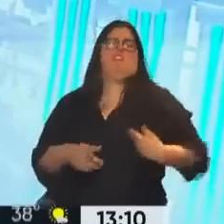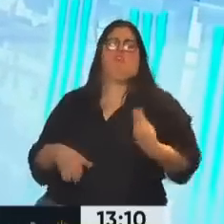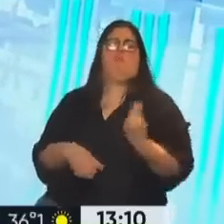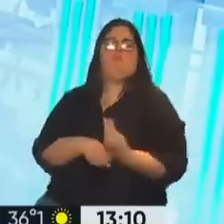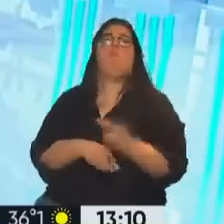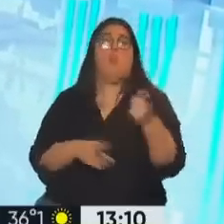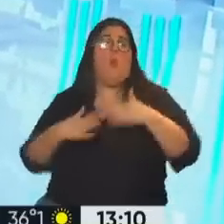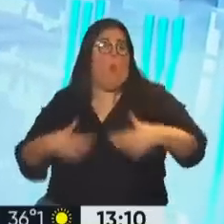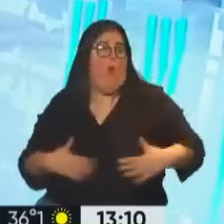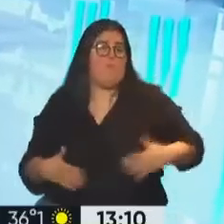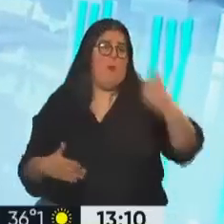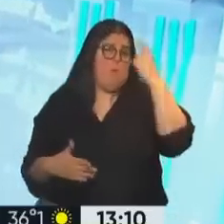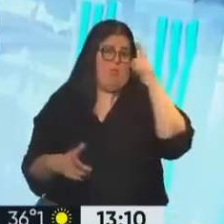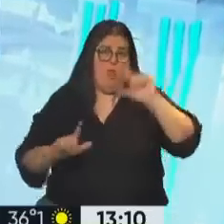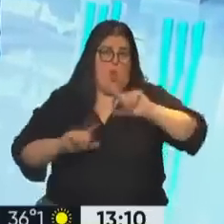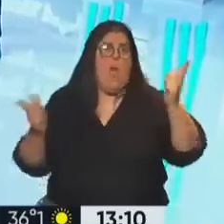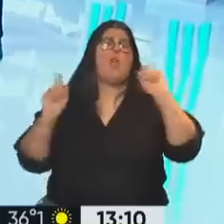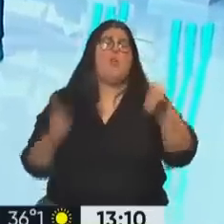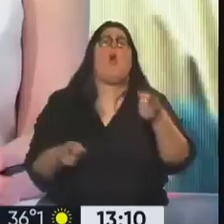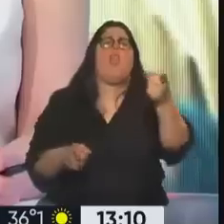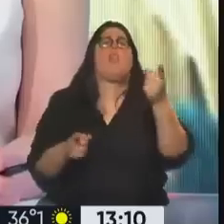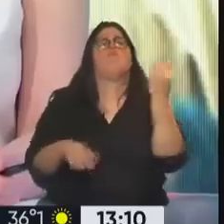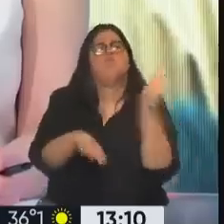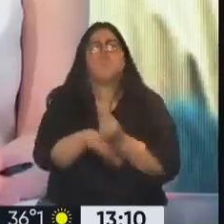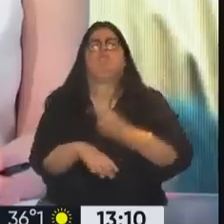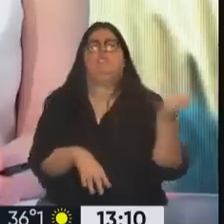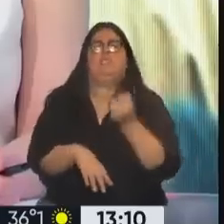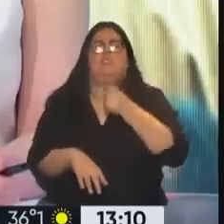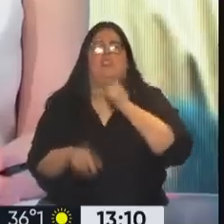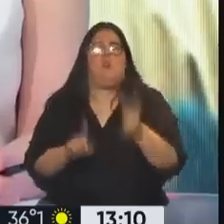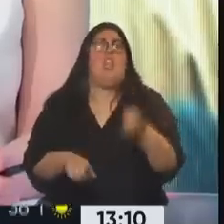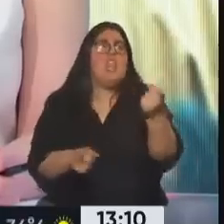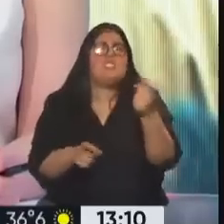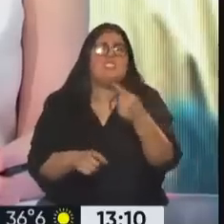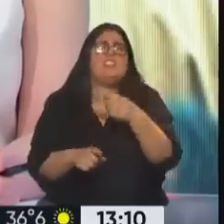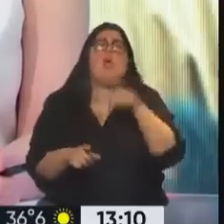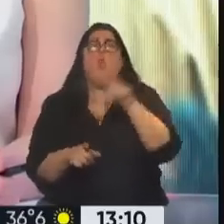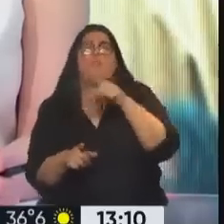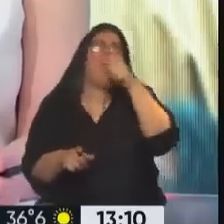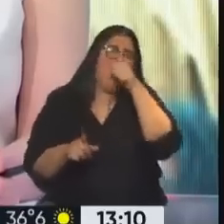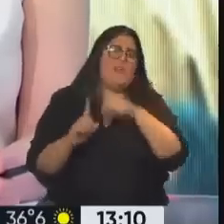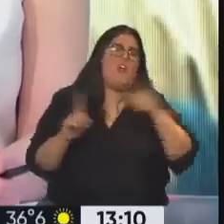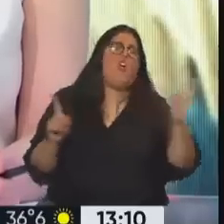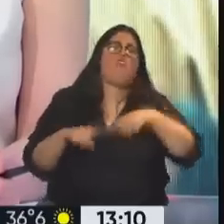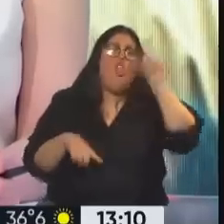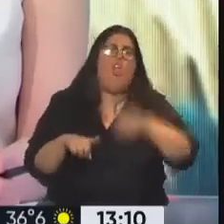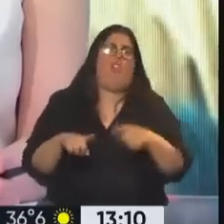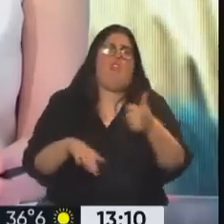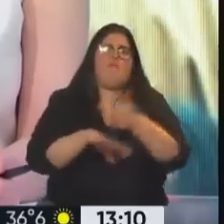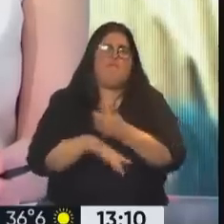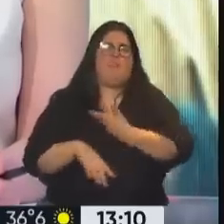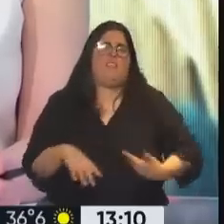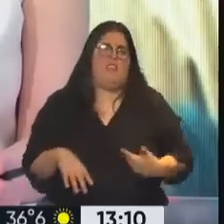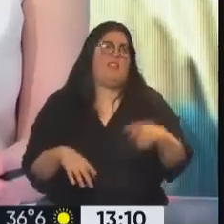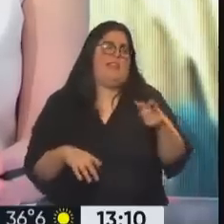ejercer un cargo que demanda 14 y 6 horas de trabajo diarias de lunes a domingo, y se les ha ido el país de las manos, sencillamente. ¿Qué tiene que ver los